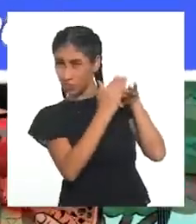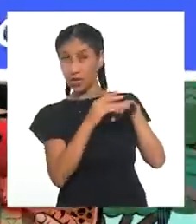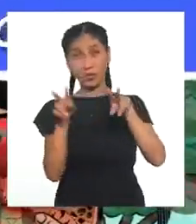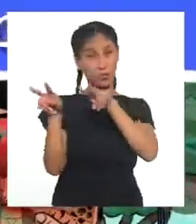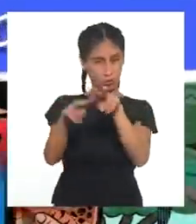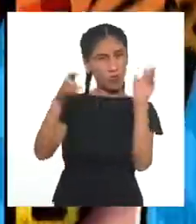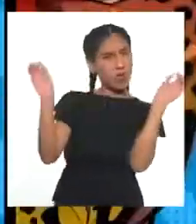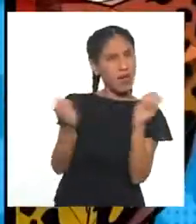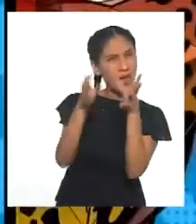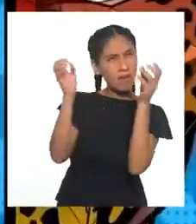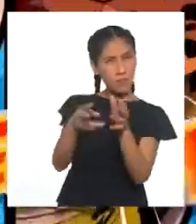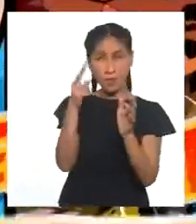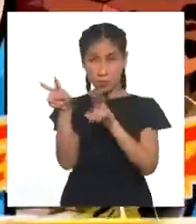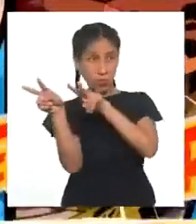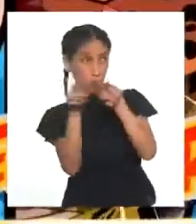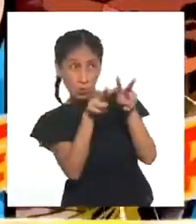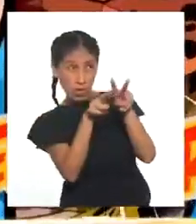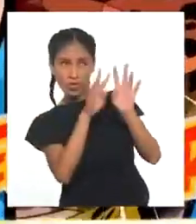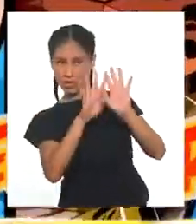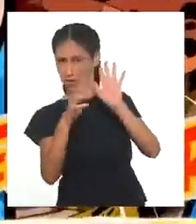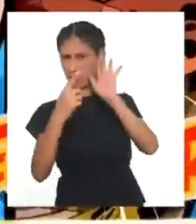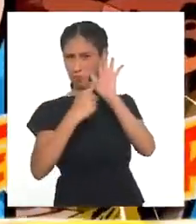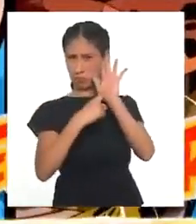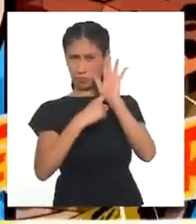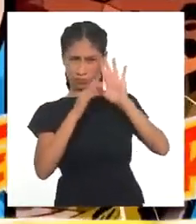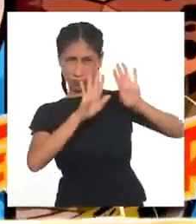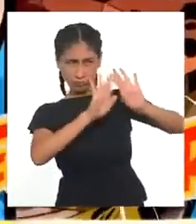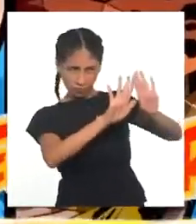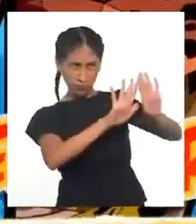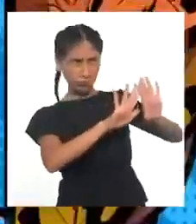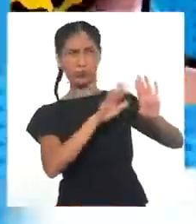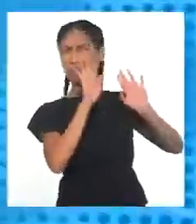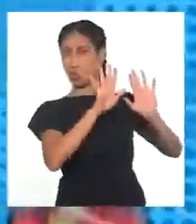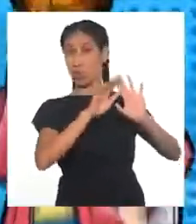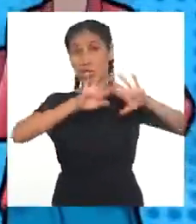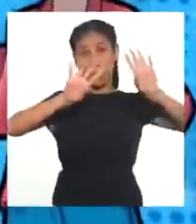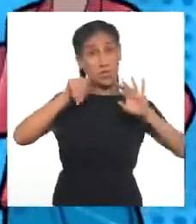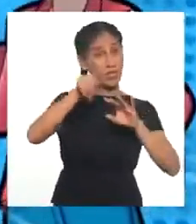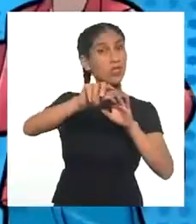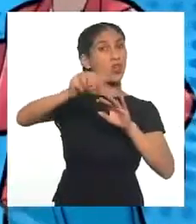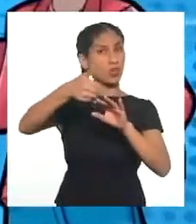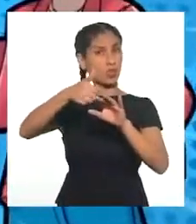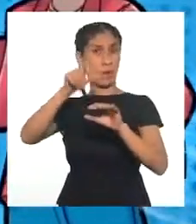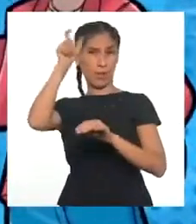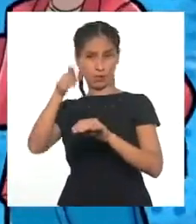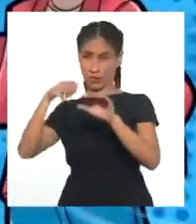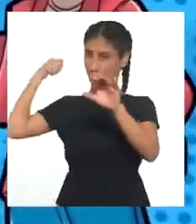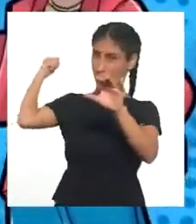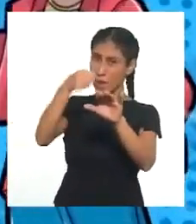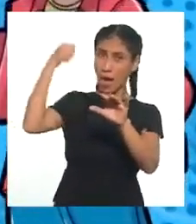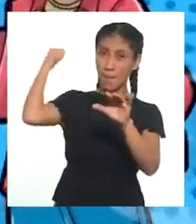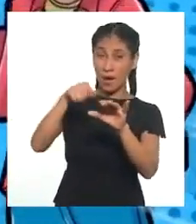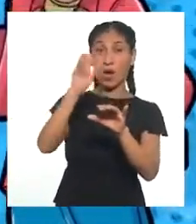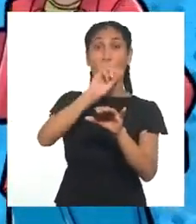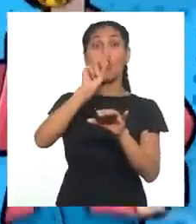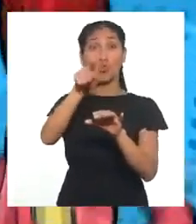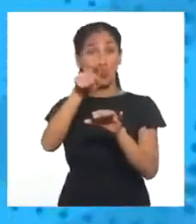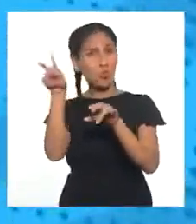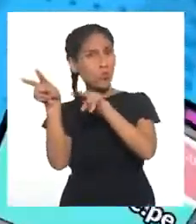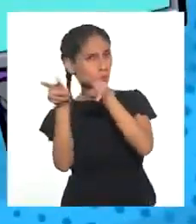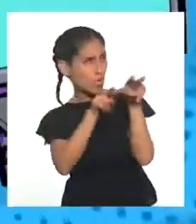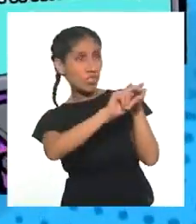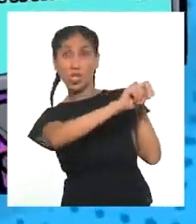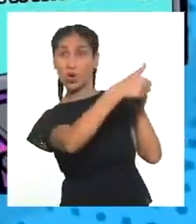Anímate a reportar y pongámosle un alto a la violencia escolar. Si eres víctima o testigo de violencia escolar, reporta de forma